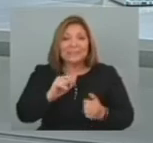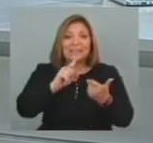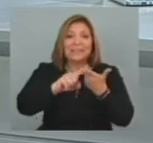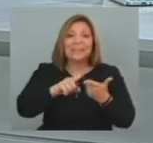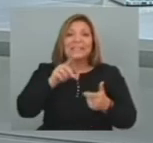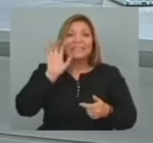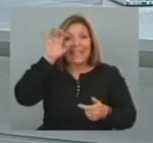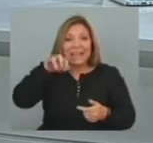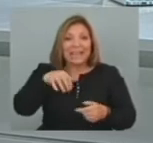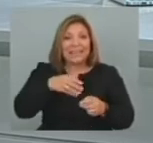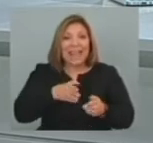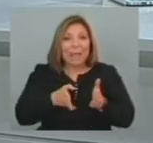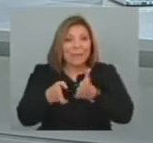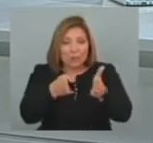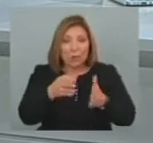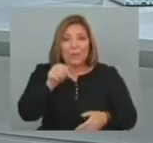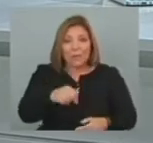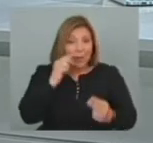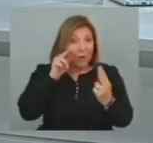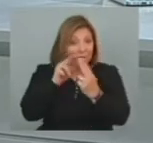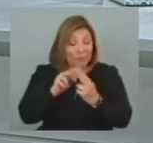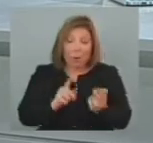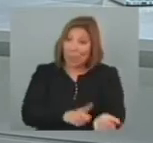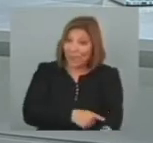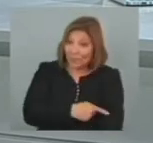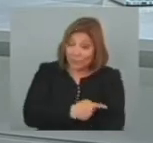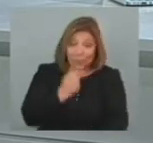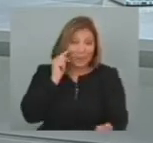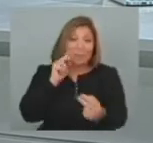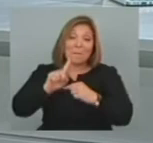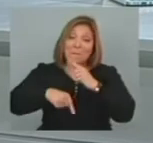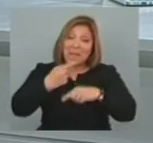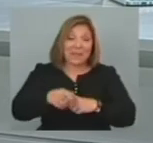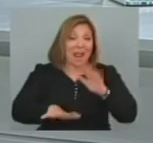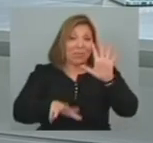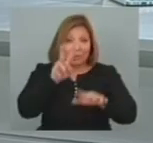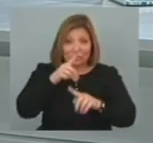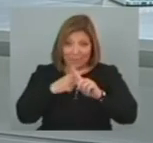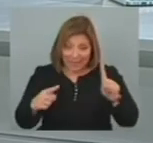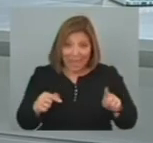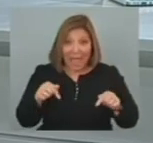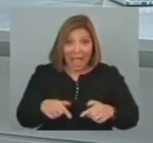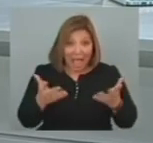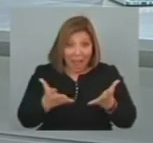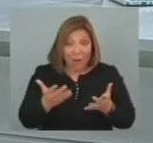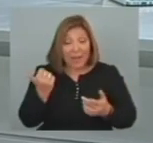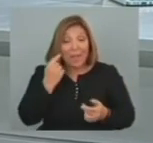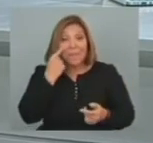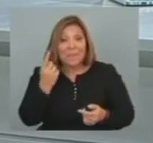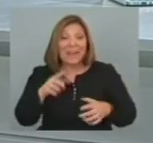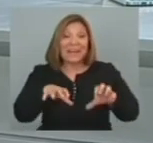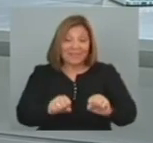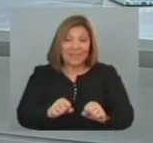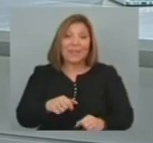Sanguinetti Reencuentro con las noticias Como siempre En nuestra edición De cierre a la medianoche Pero ahora Viene Gran Reserva De nuestra parte